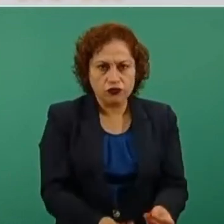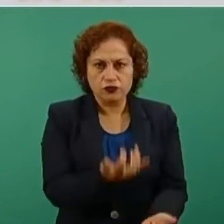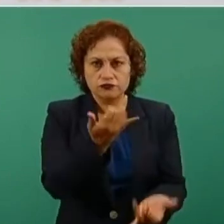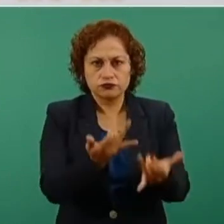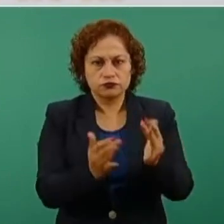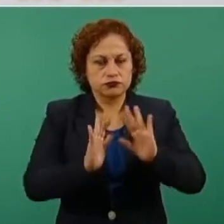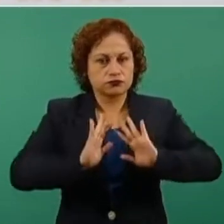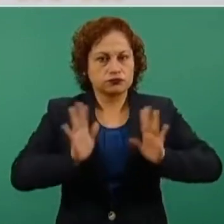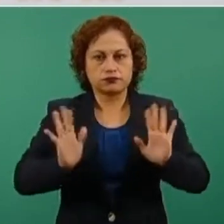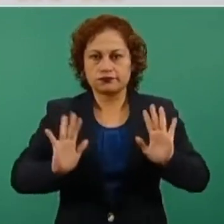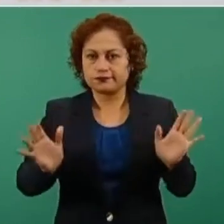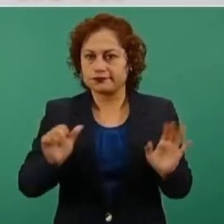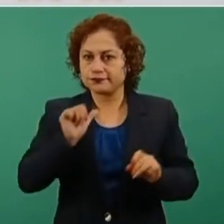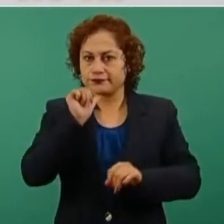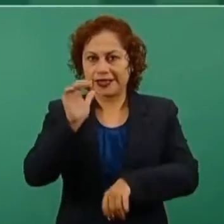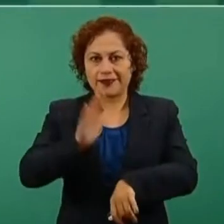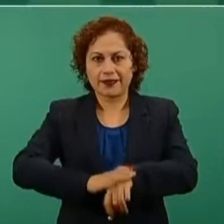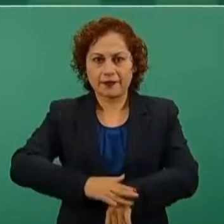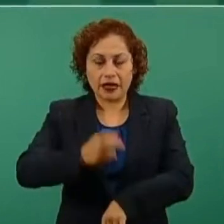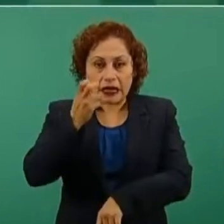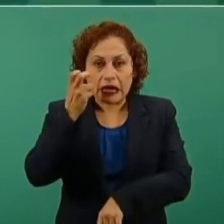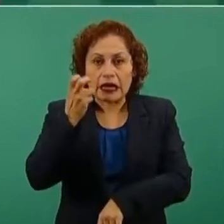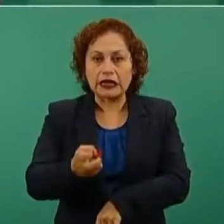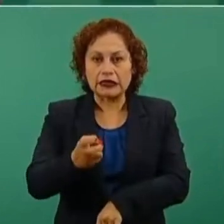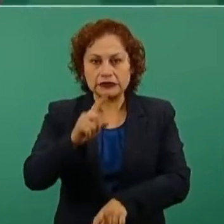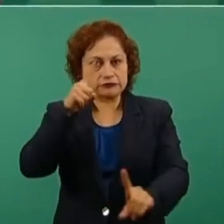Eso fue lo que prevaleció.